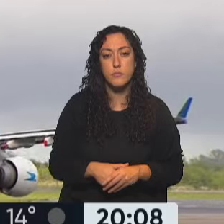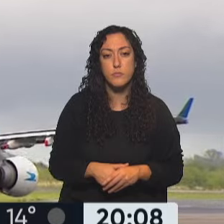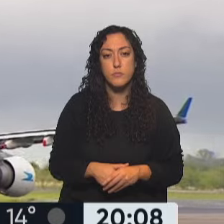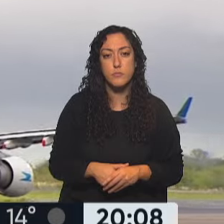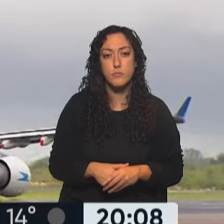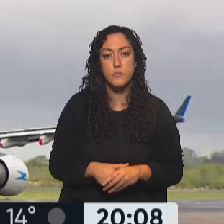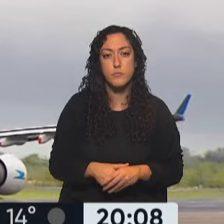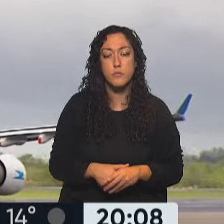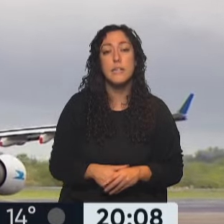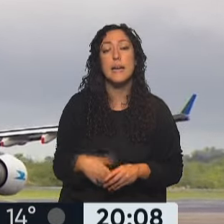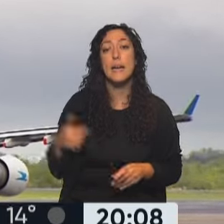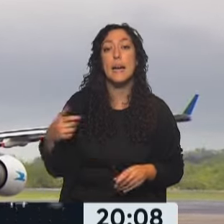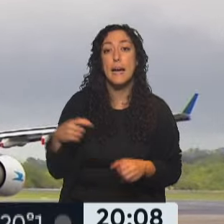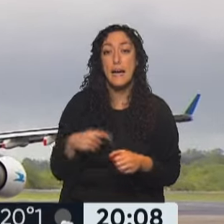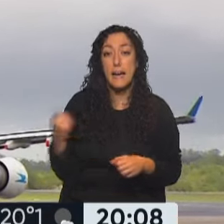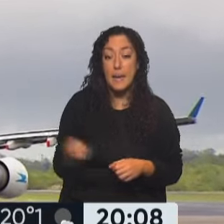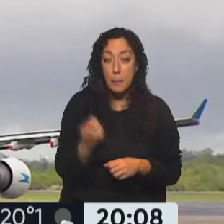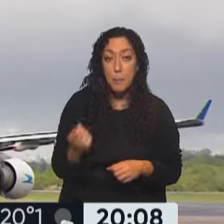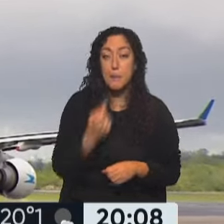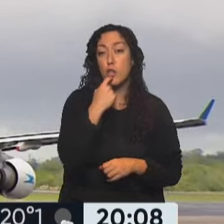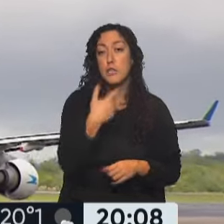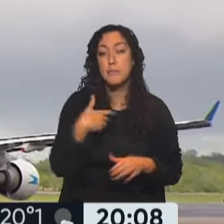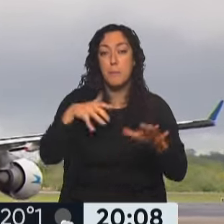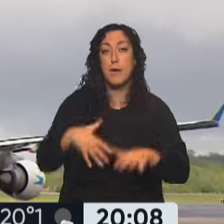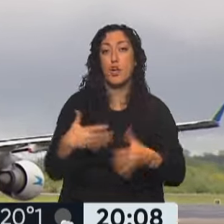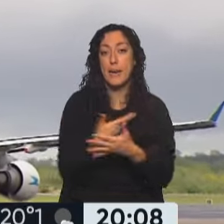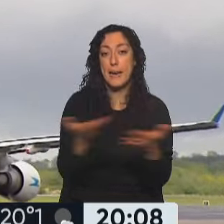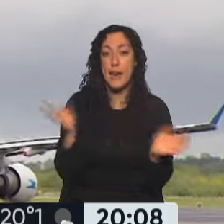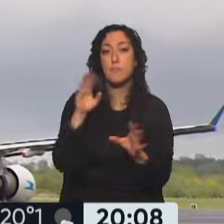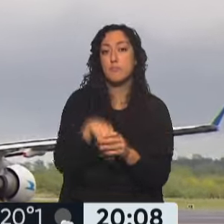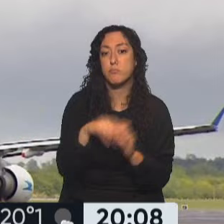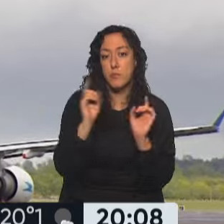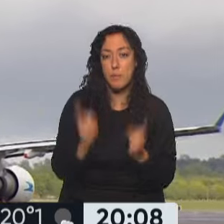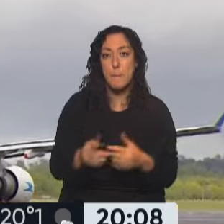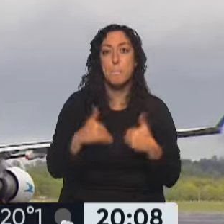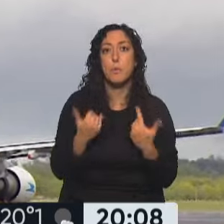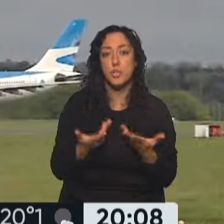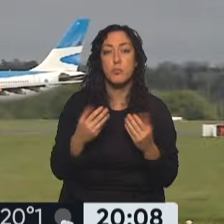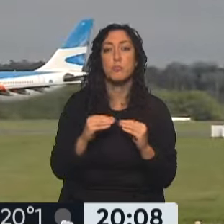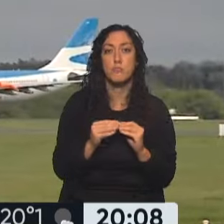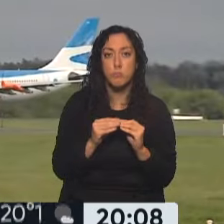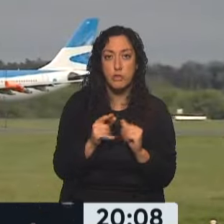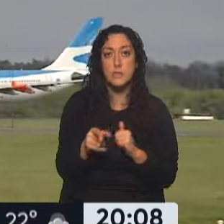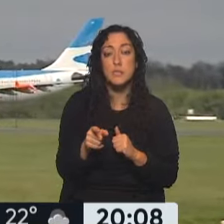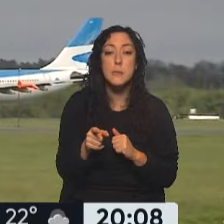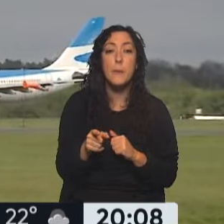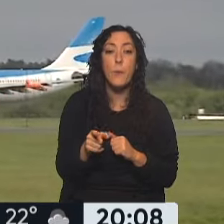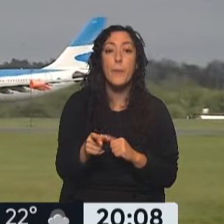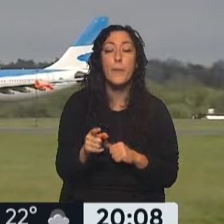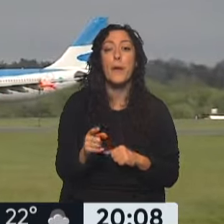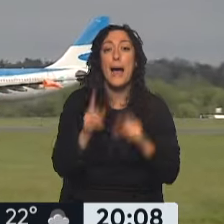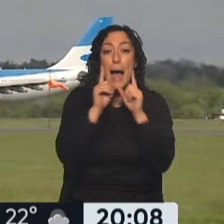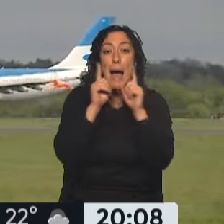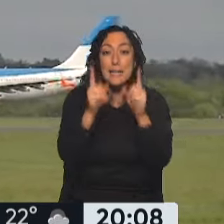ratificó que se plegará al paro general y adelantó que por ese motivo, reiteramos, no habrá